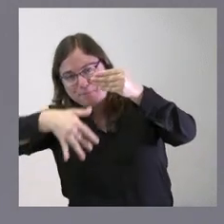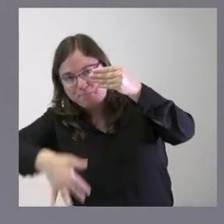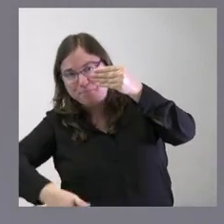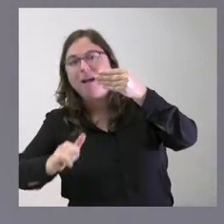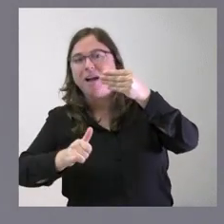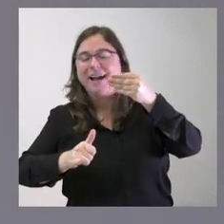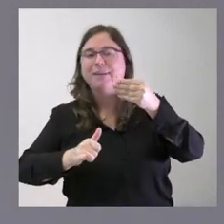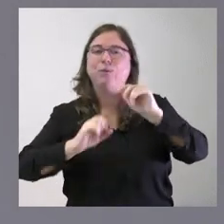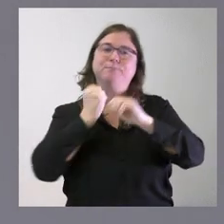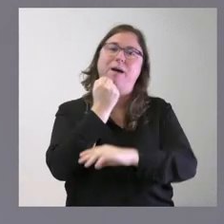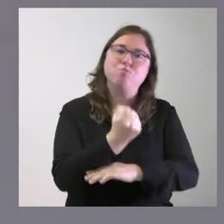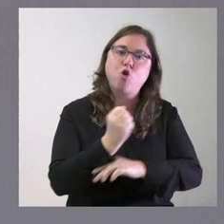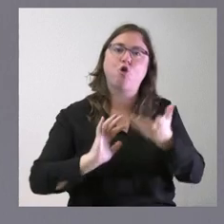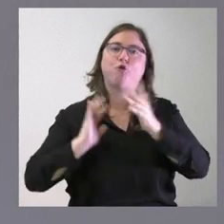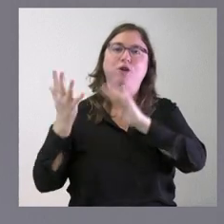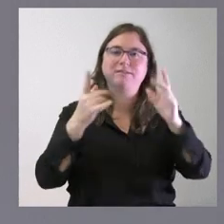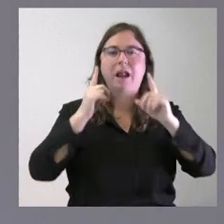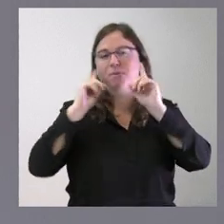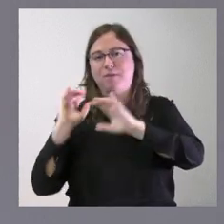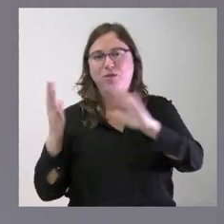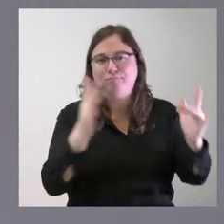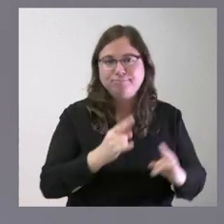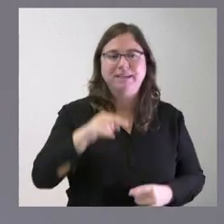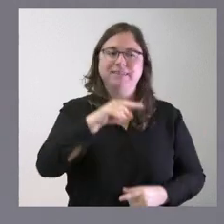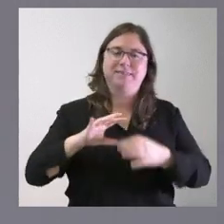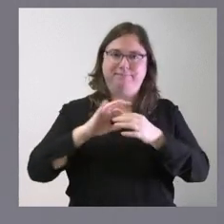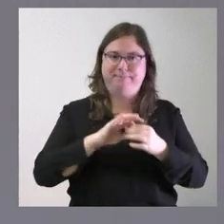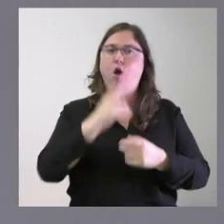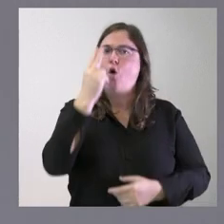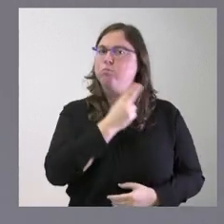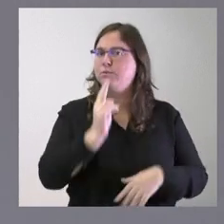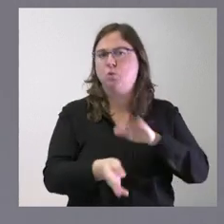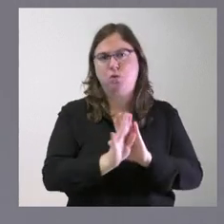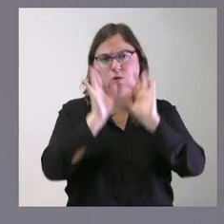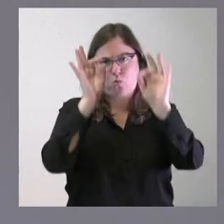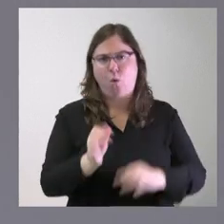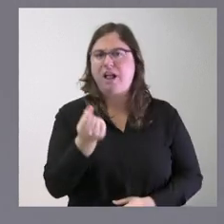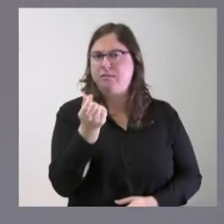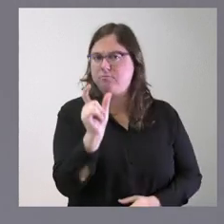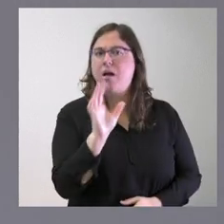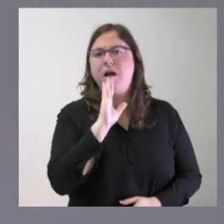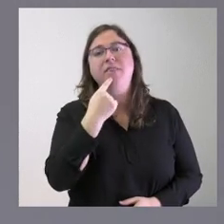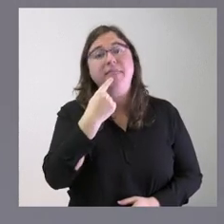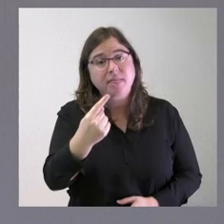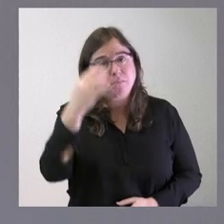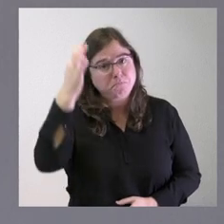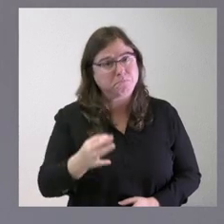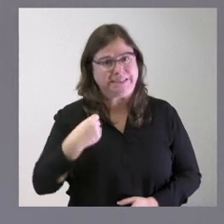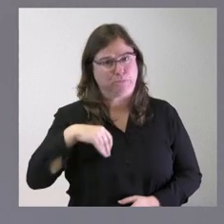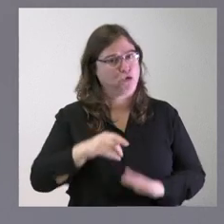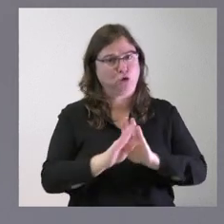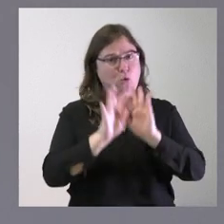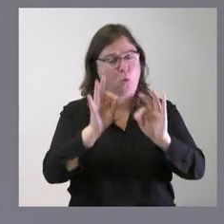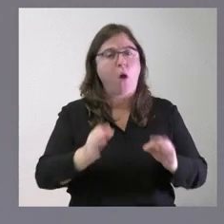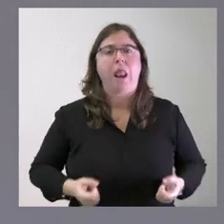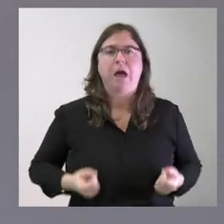restauración forestal o de política en materia de incendios puede ir en esa dirección mantenemos ese compromiso del importe que usted ha citado y que lógicamente vamos a seguir